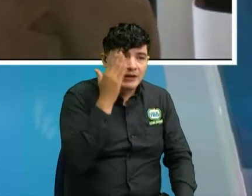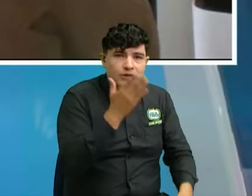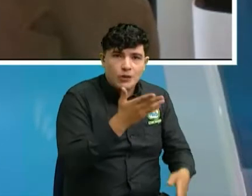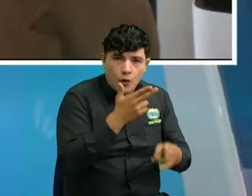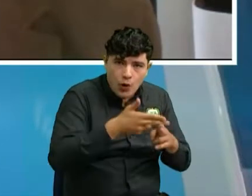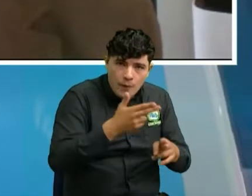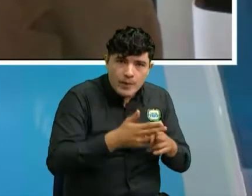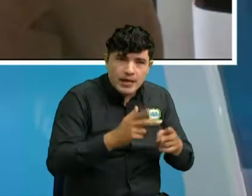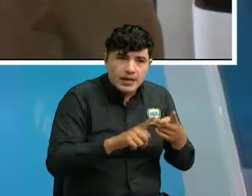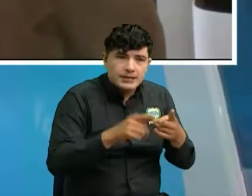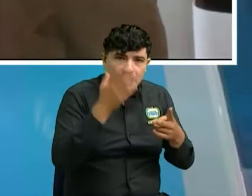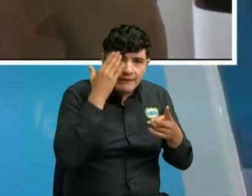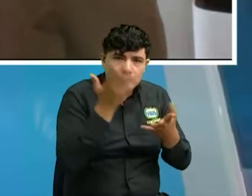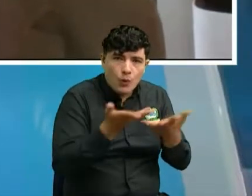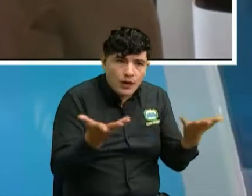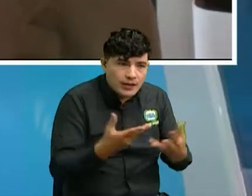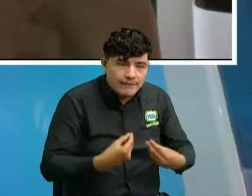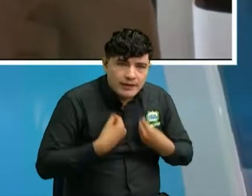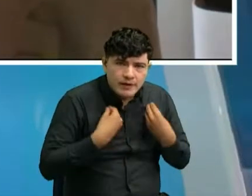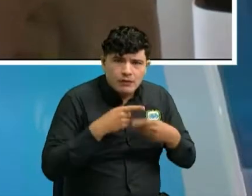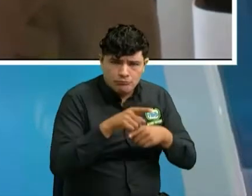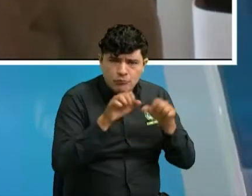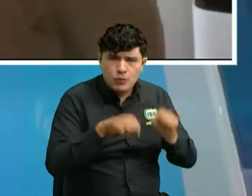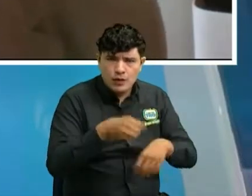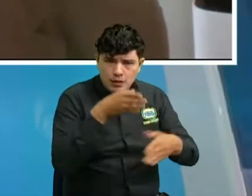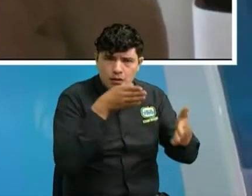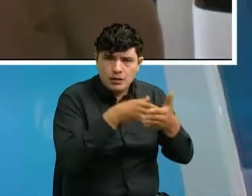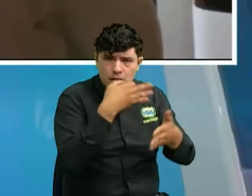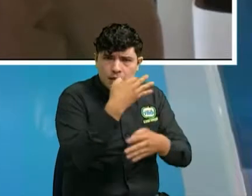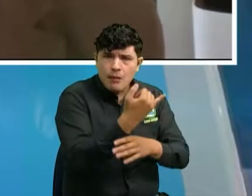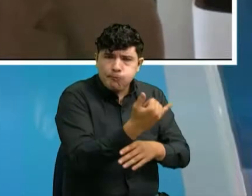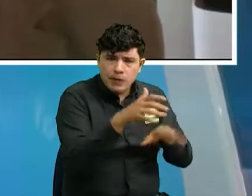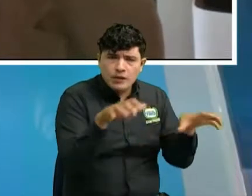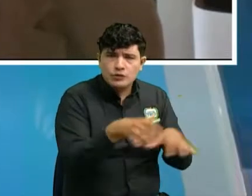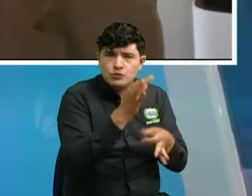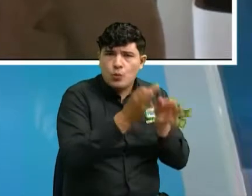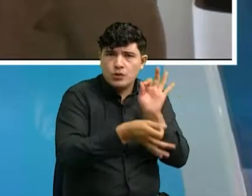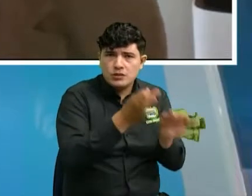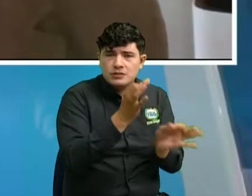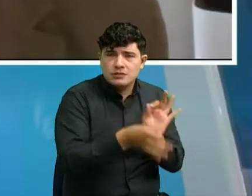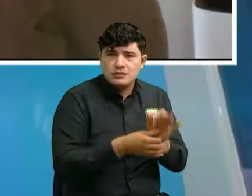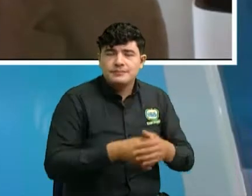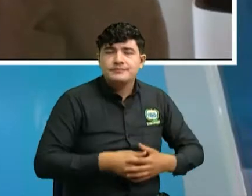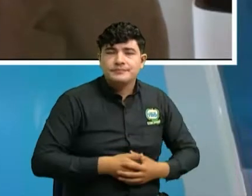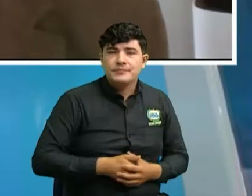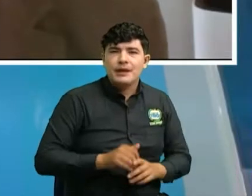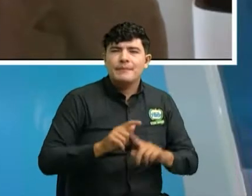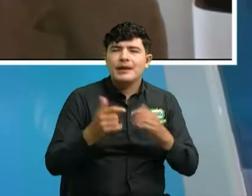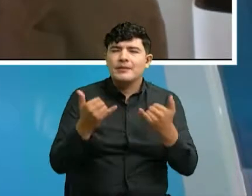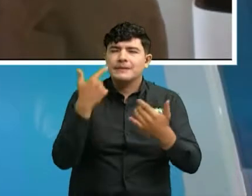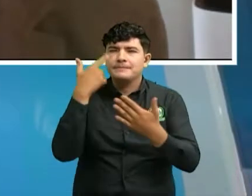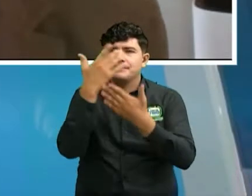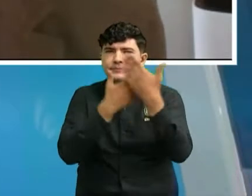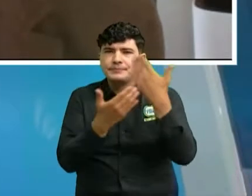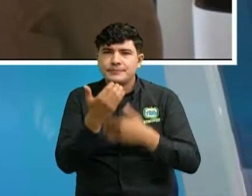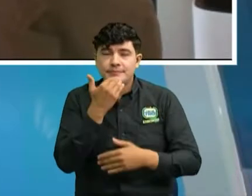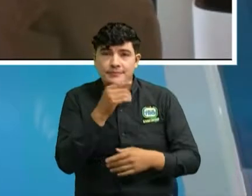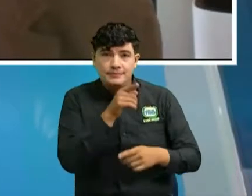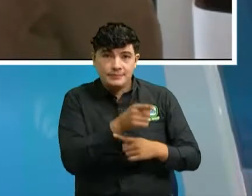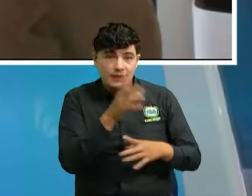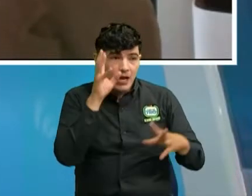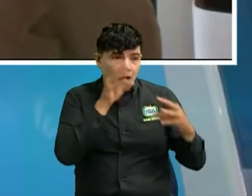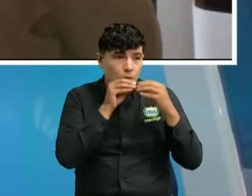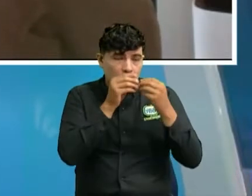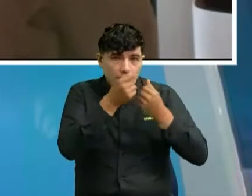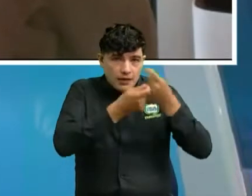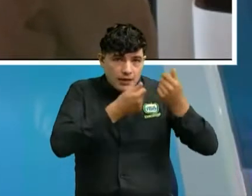podría iniciar una acción una acción penal ahora hay que mirar si el negocio